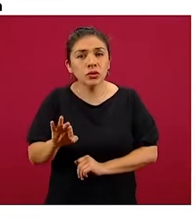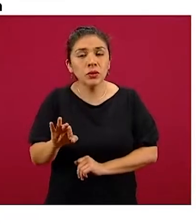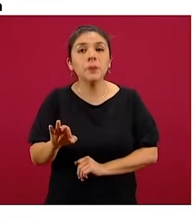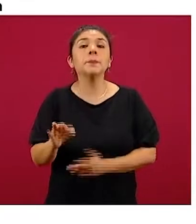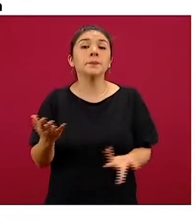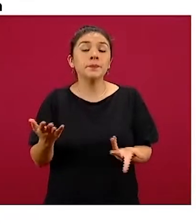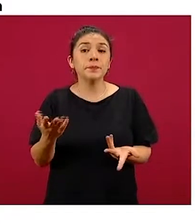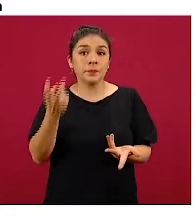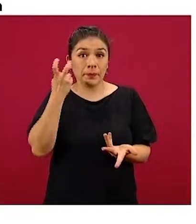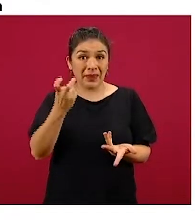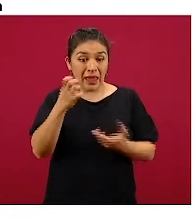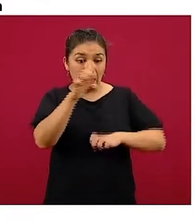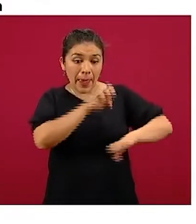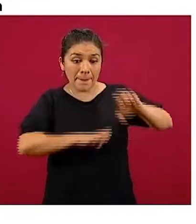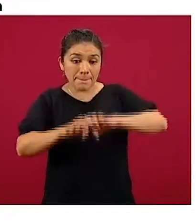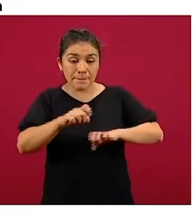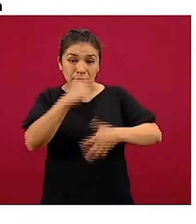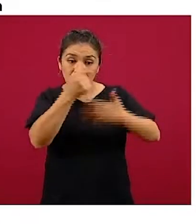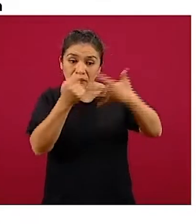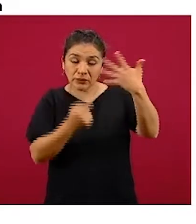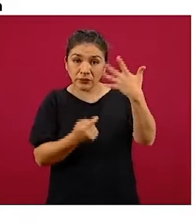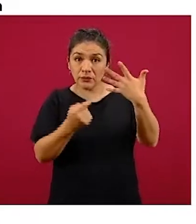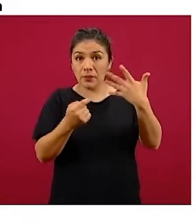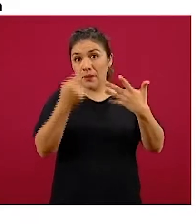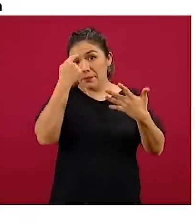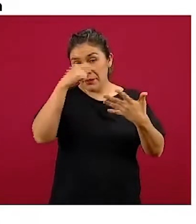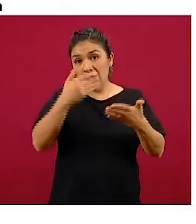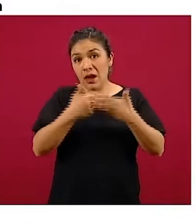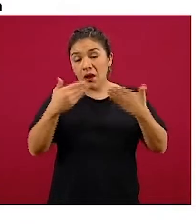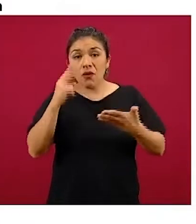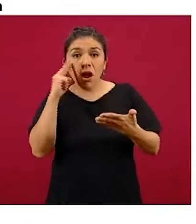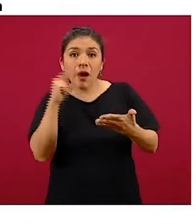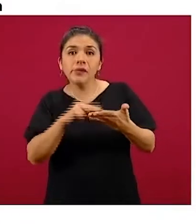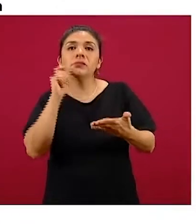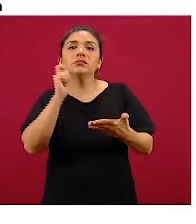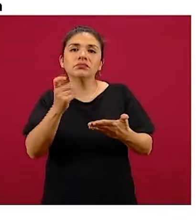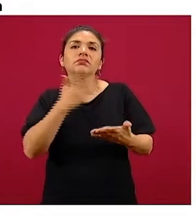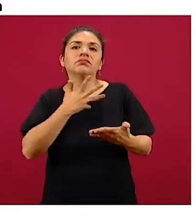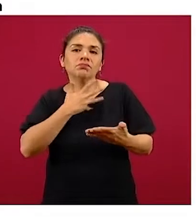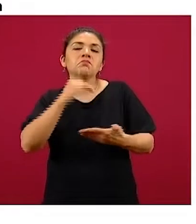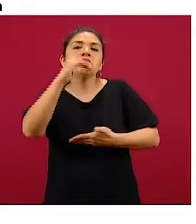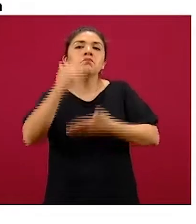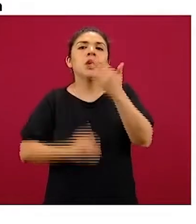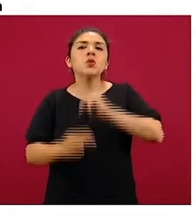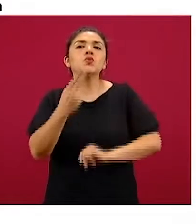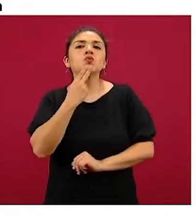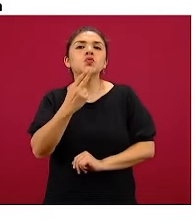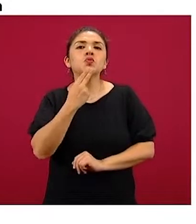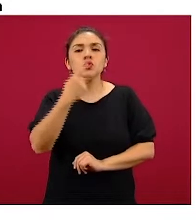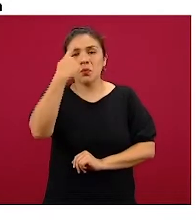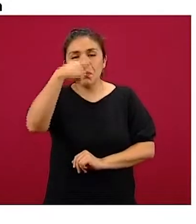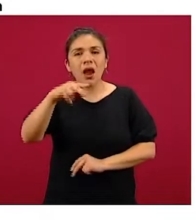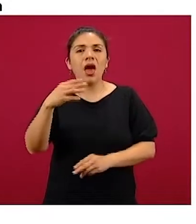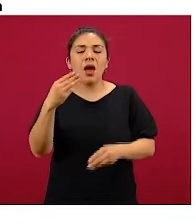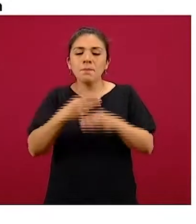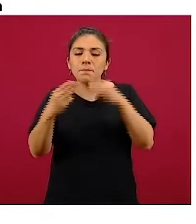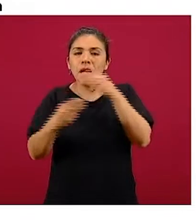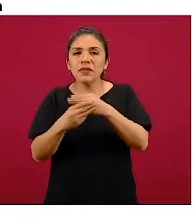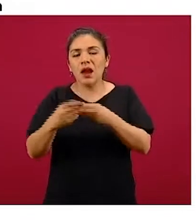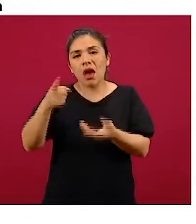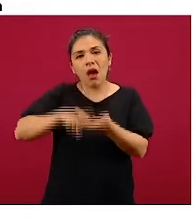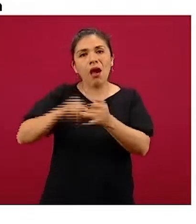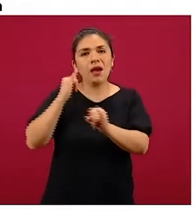Y dentro de las empresas, hoy con sus económicos, hemos visto que también hay un bajo uso de herramientas digitales.